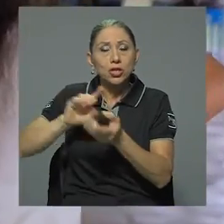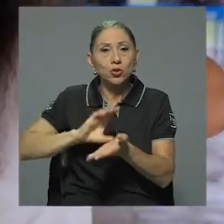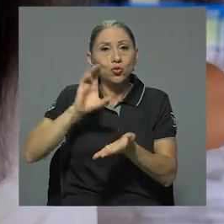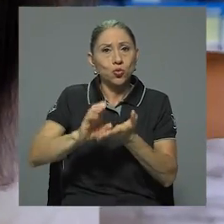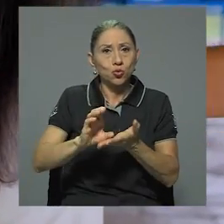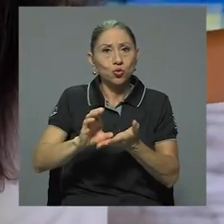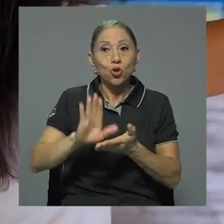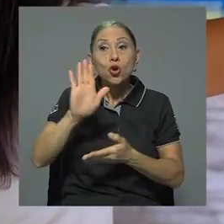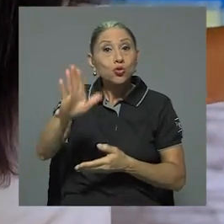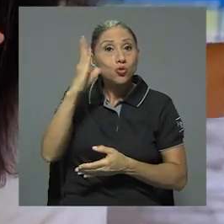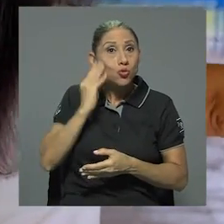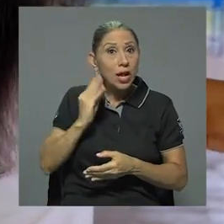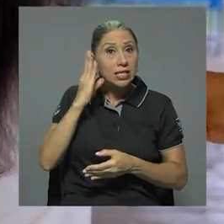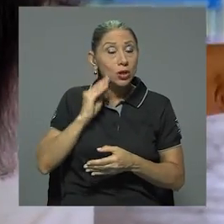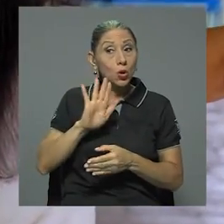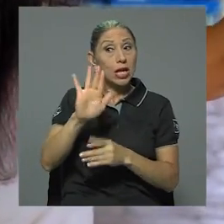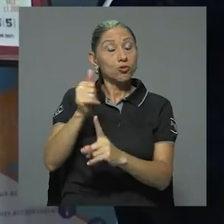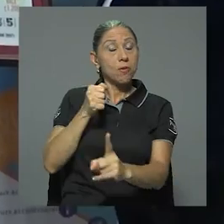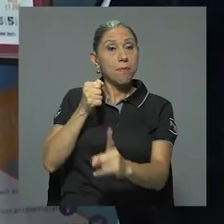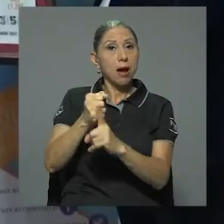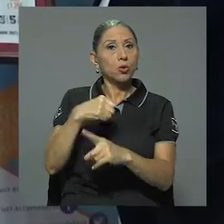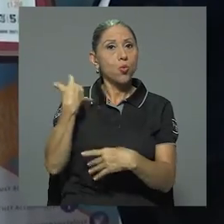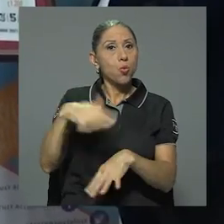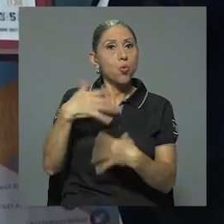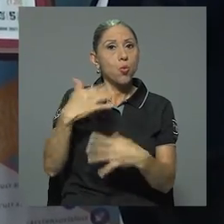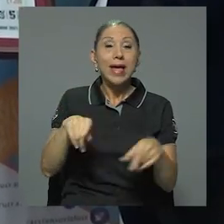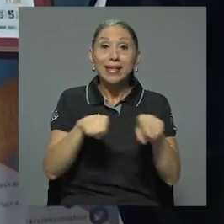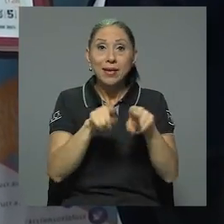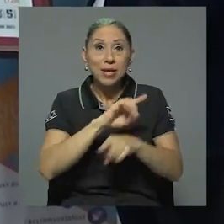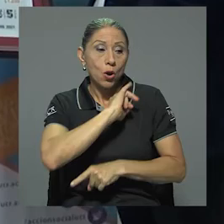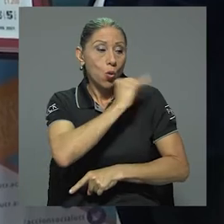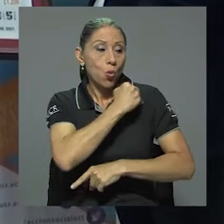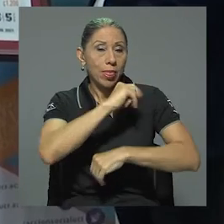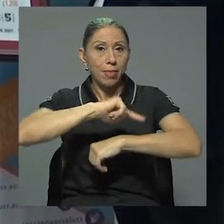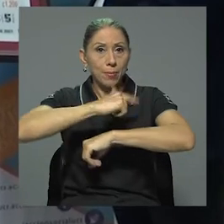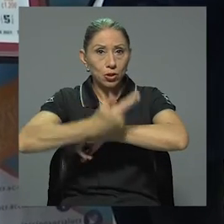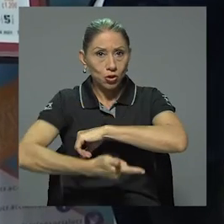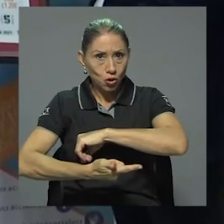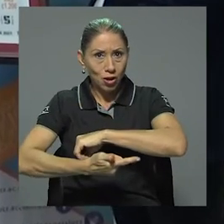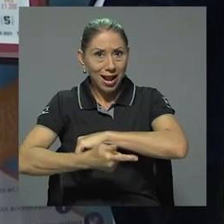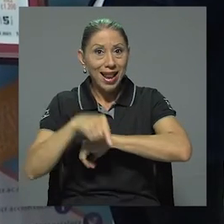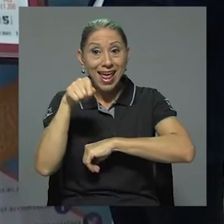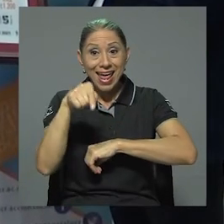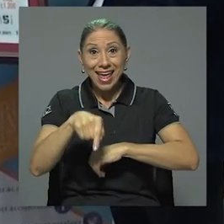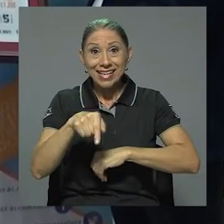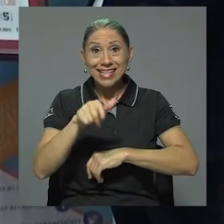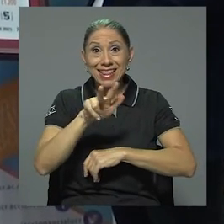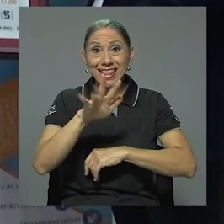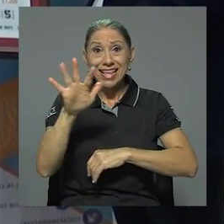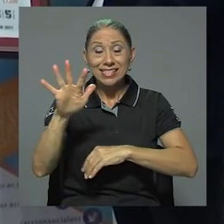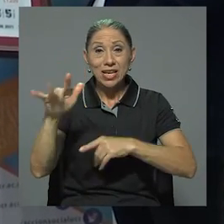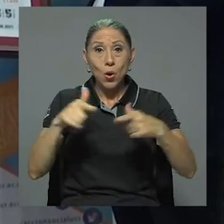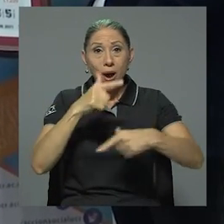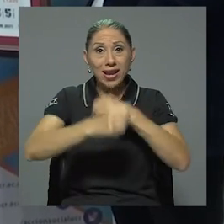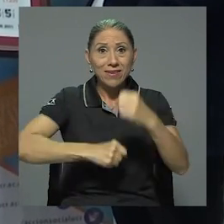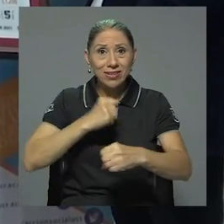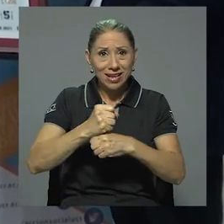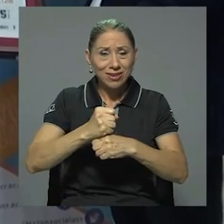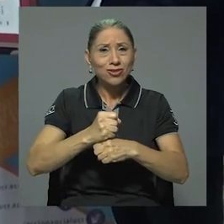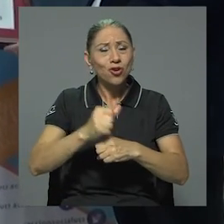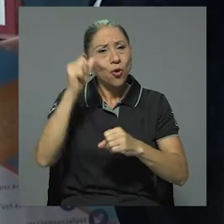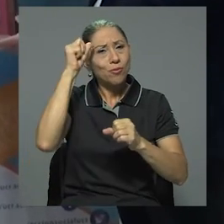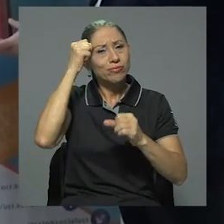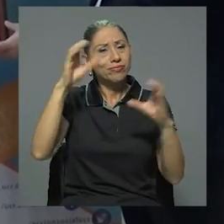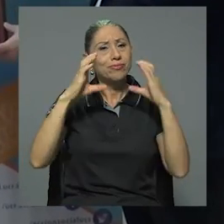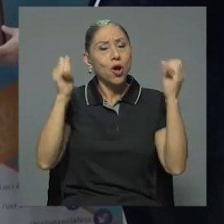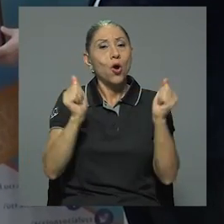Tal ha sido su trayectoria e impacto que incluso la Junta de Protección Social conmemoró este 35 aniversario con un billete de